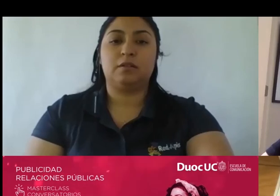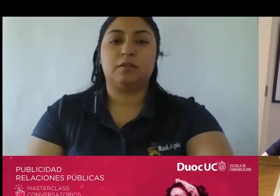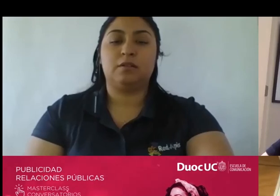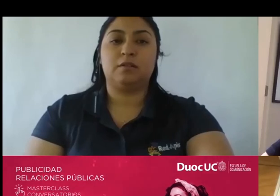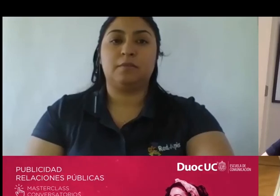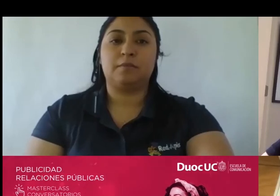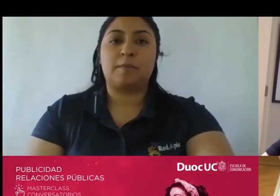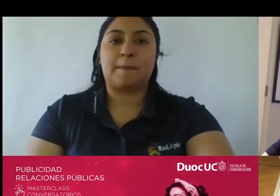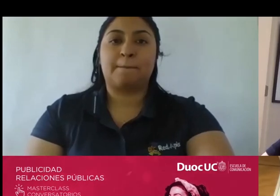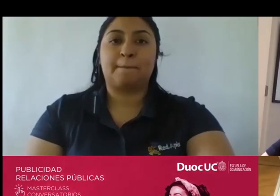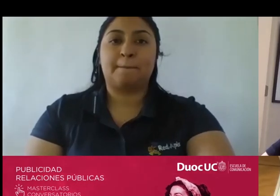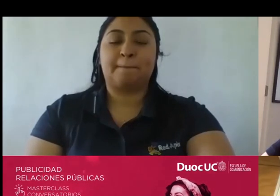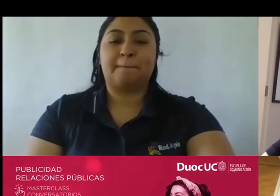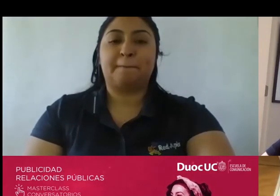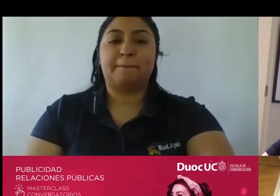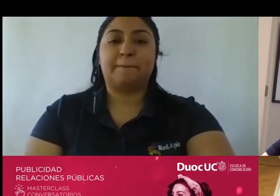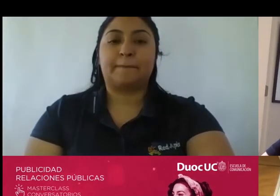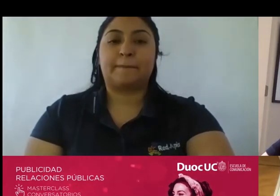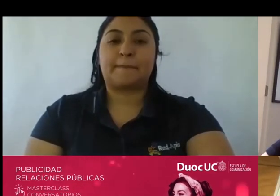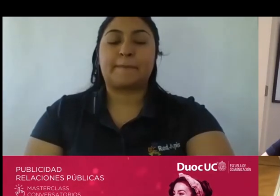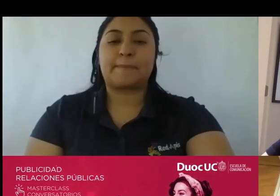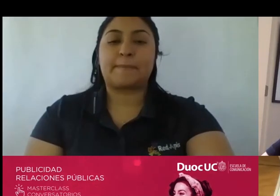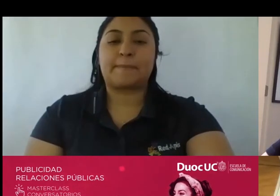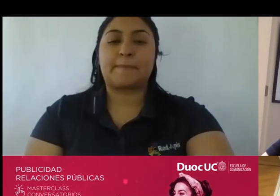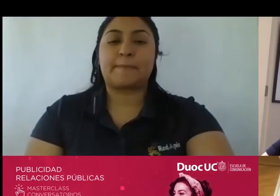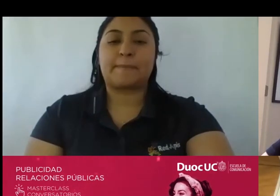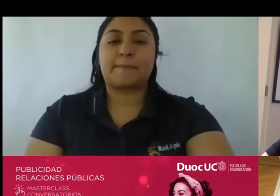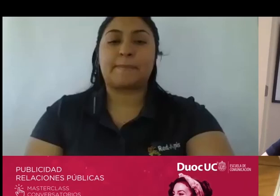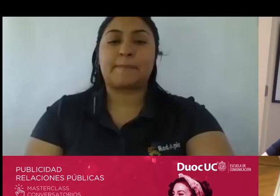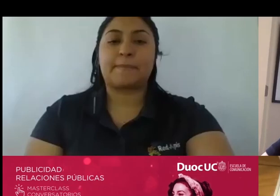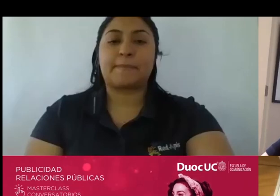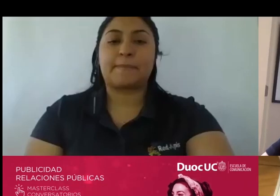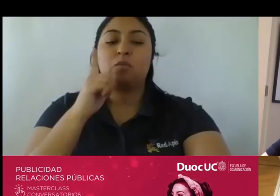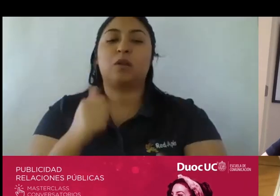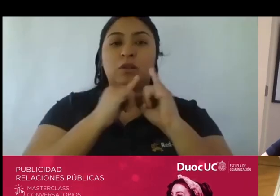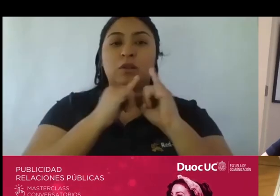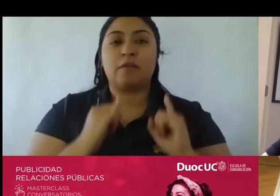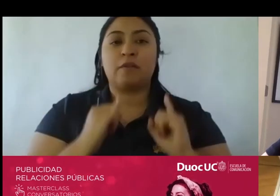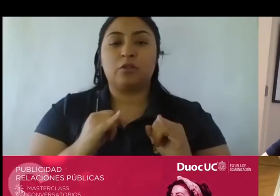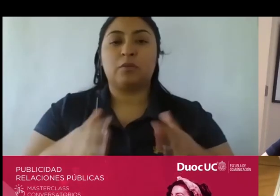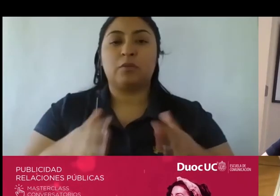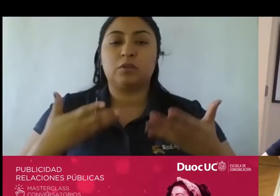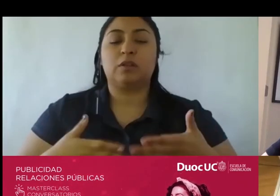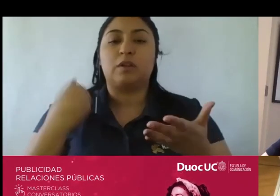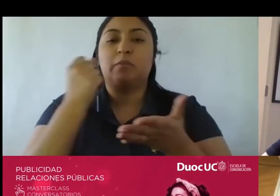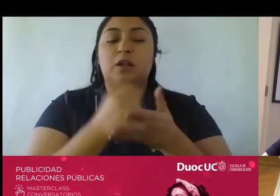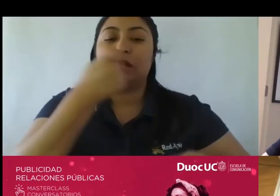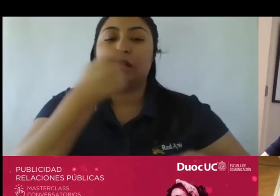un segundito que se me corre esto ¿cuál crees que sea una buena manera de estimular a las marcas a la inversión en publicidad y comunicaciones?